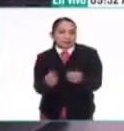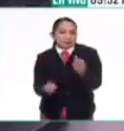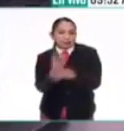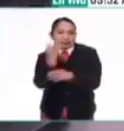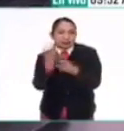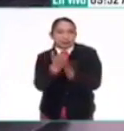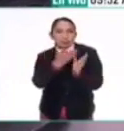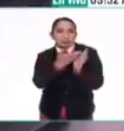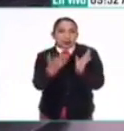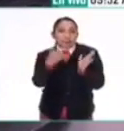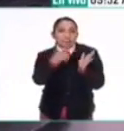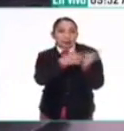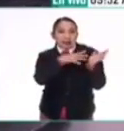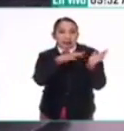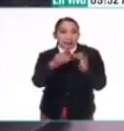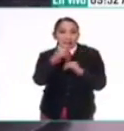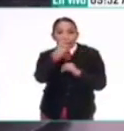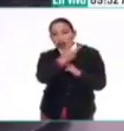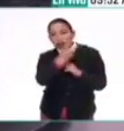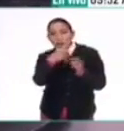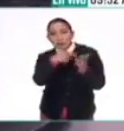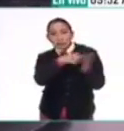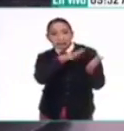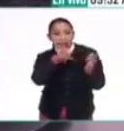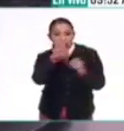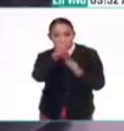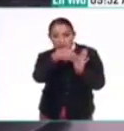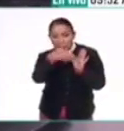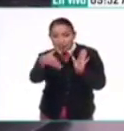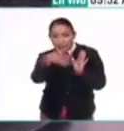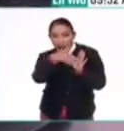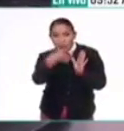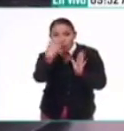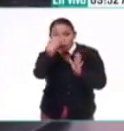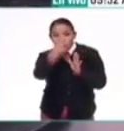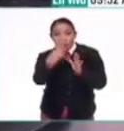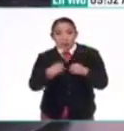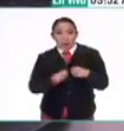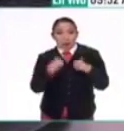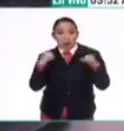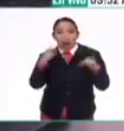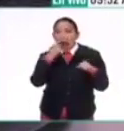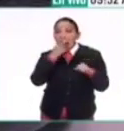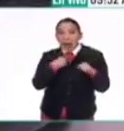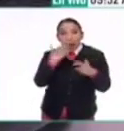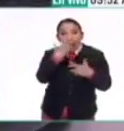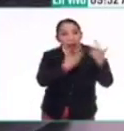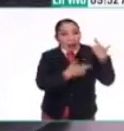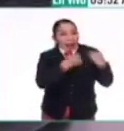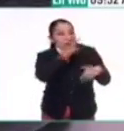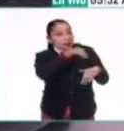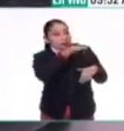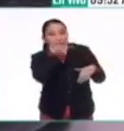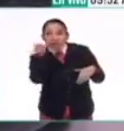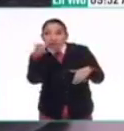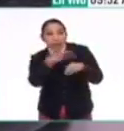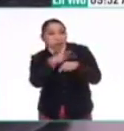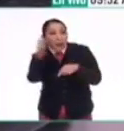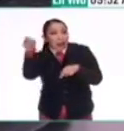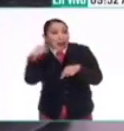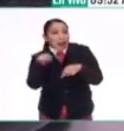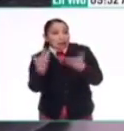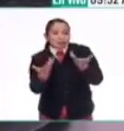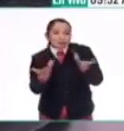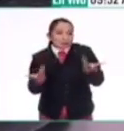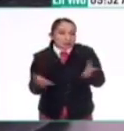tenemos hacia 1502, 1520, nada más uno sobrevivió para decirle al gran señor que lo que pasaba allá